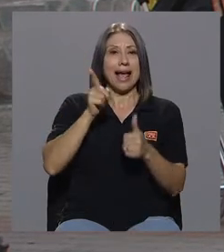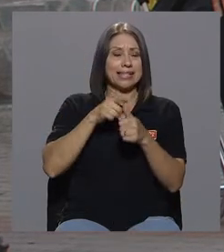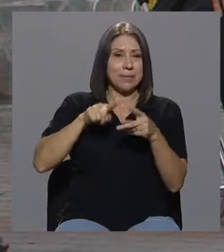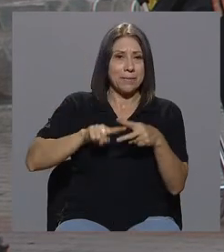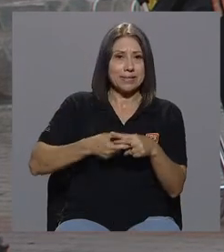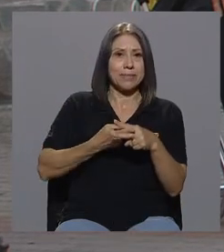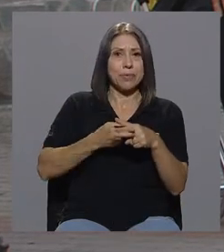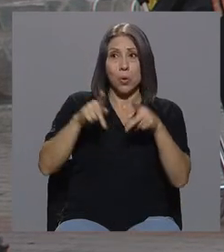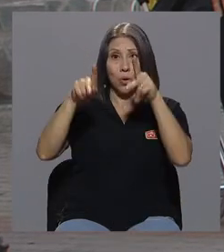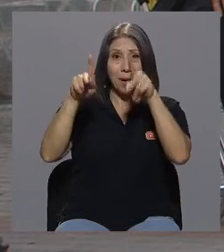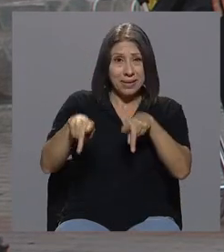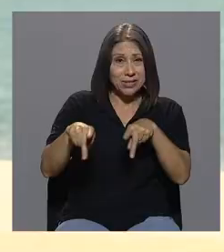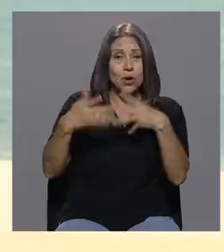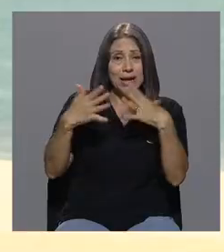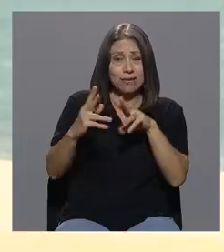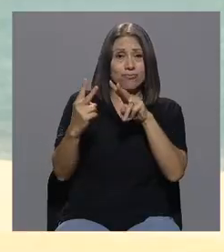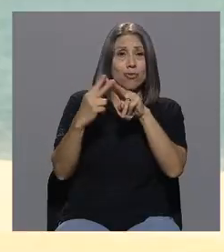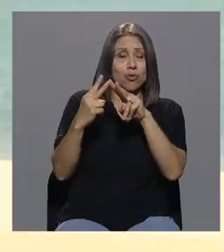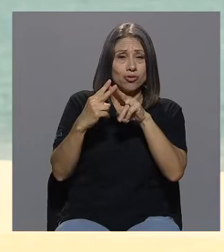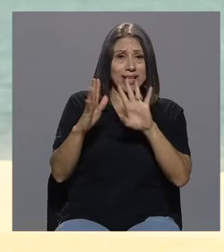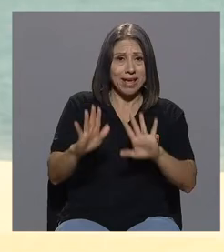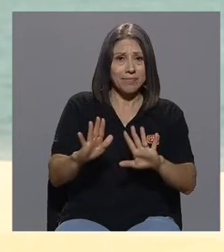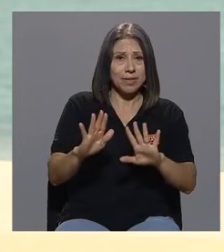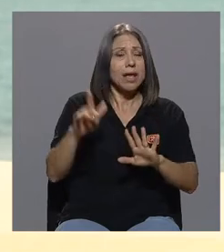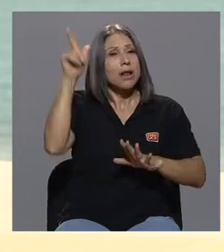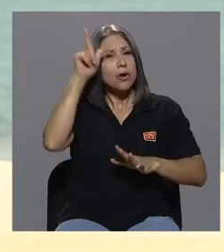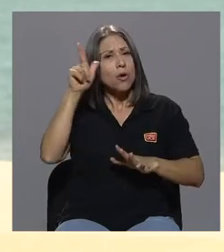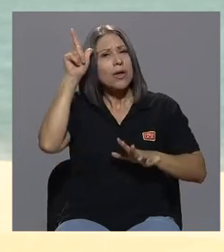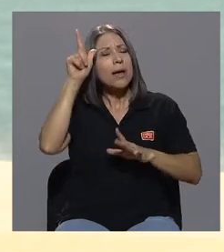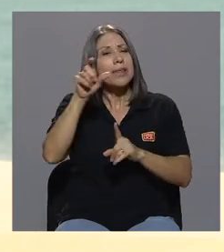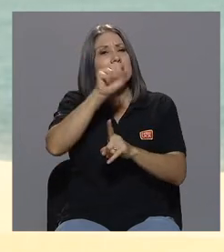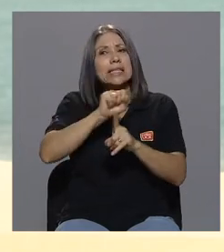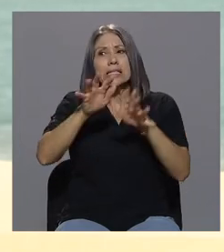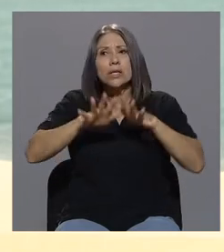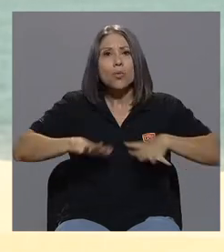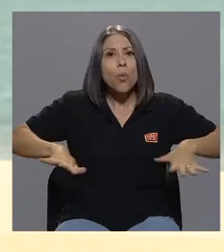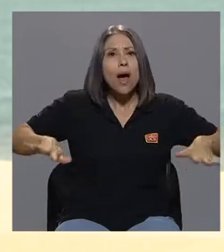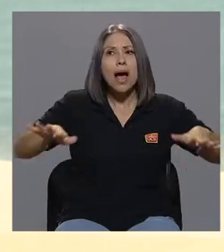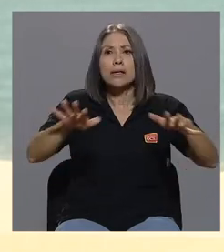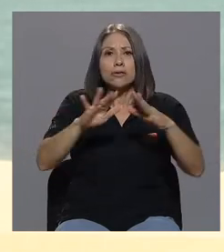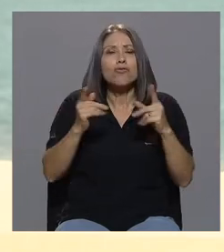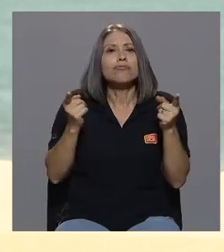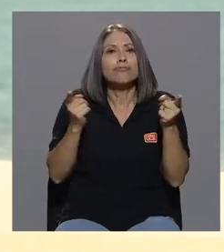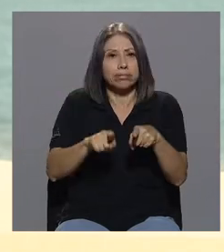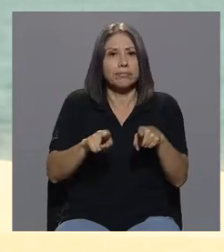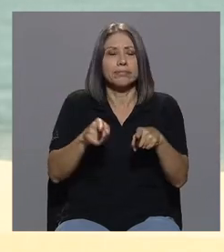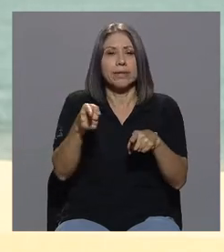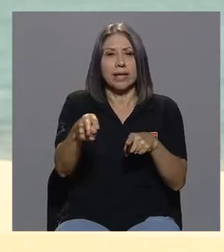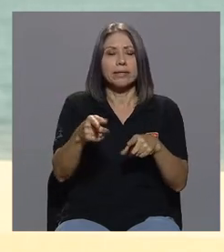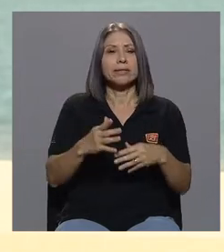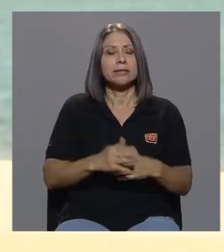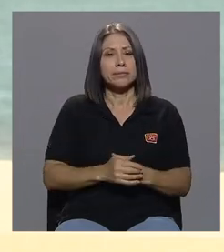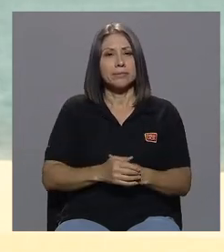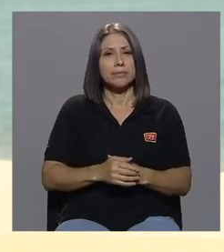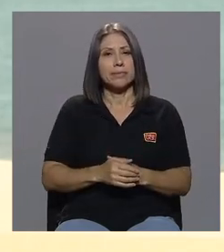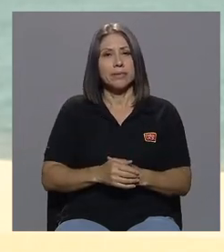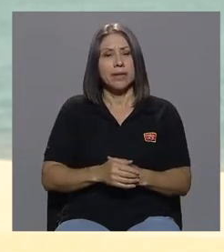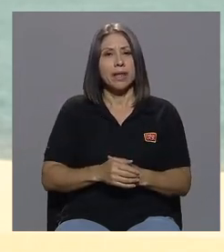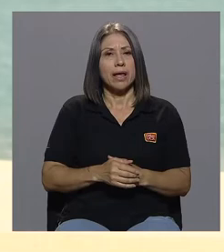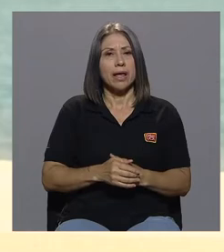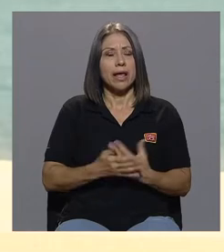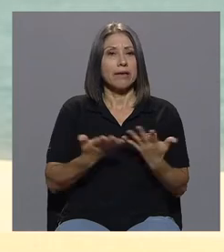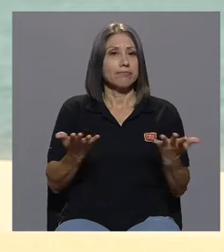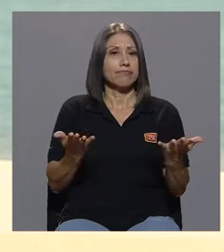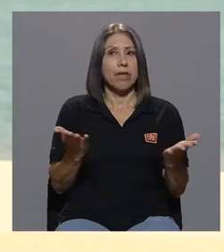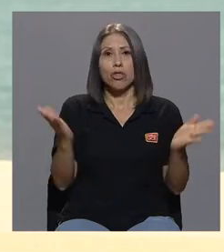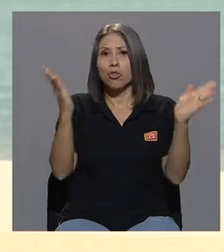obviamente las condiciones se prestaron para que se diera el hecho, en donde no había